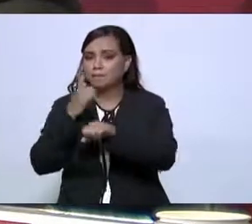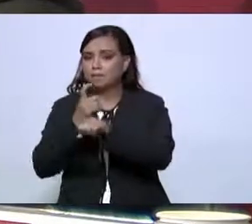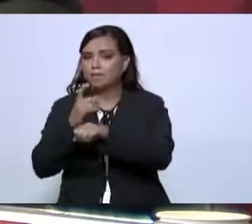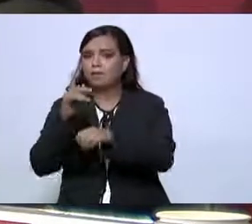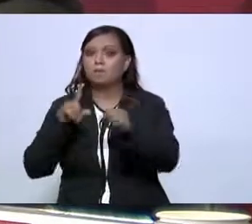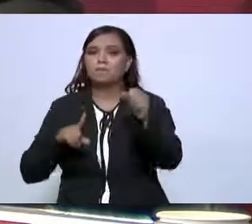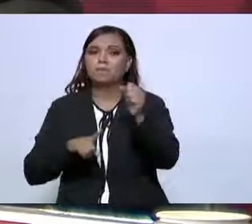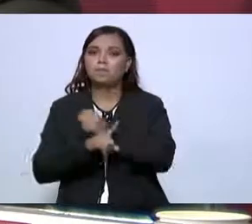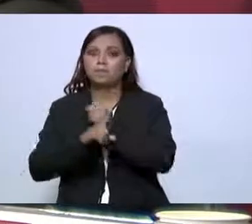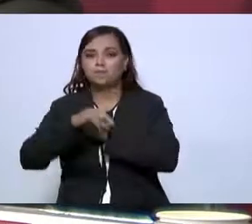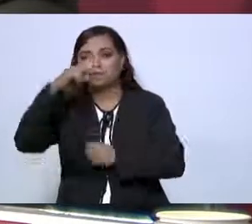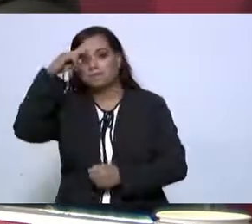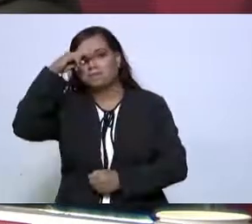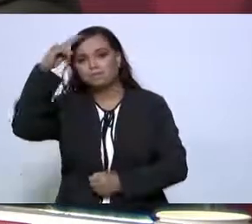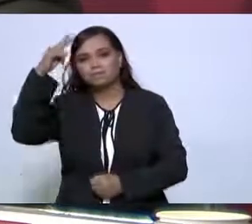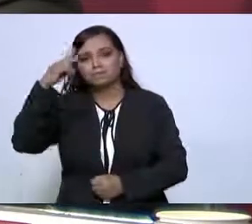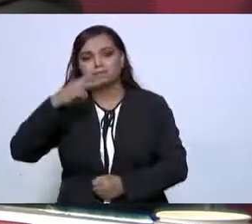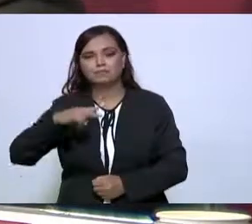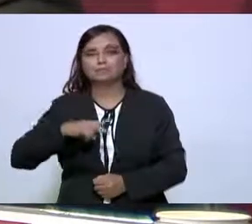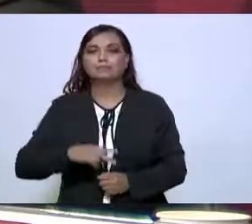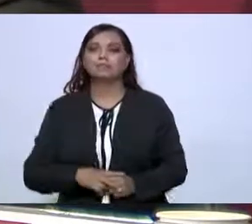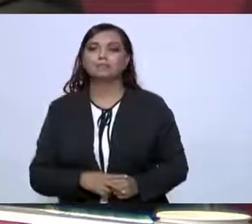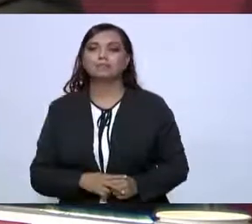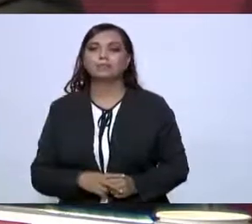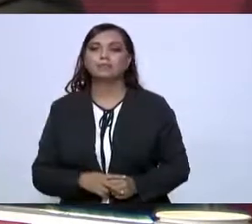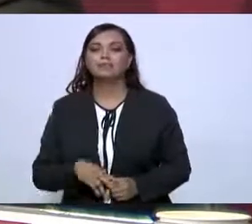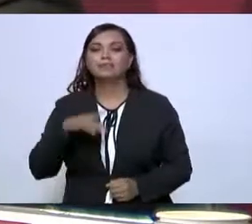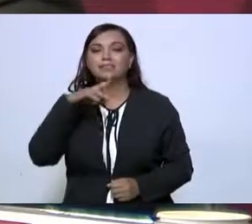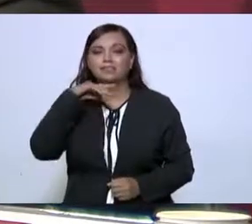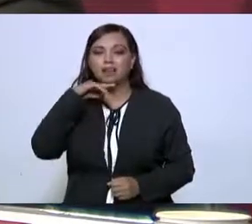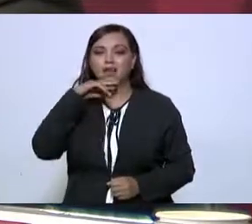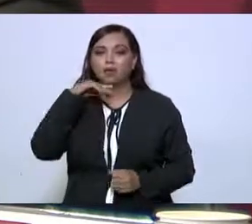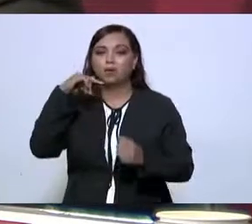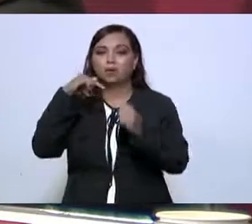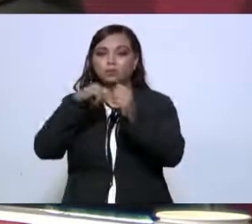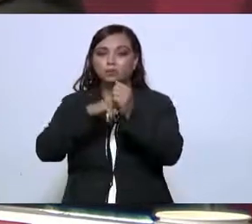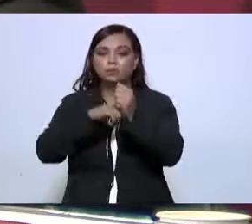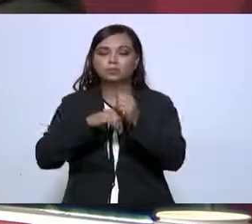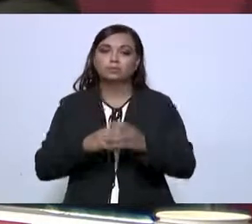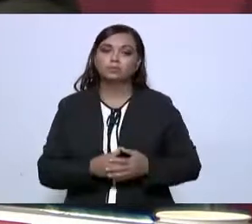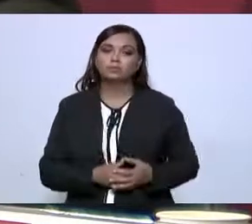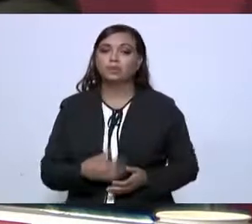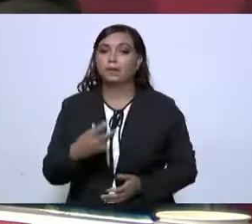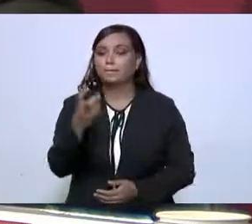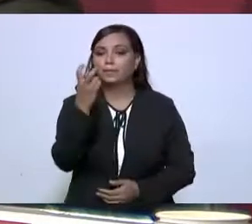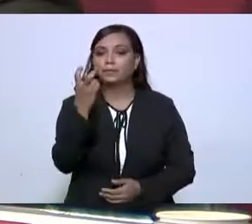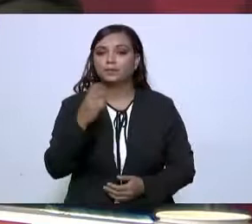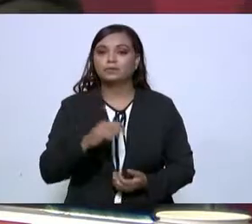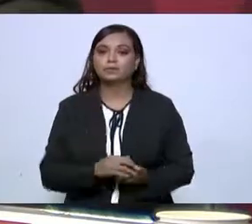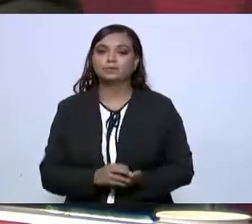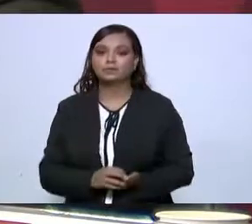de México, de la corrupción. Por eso,